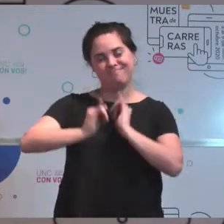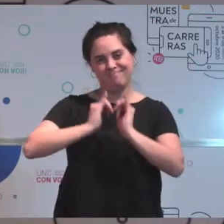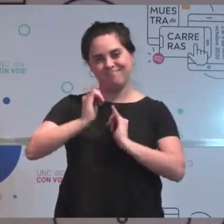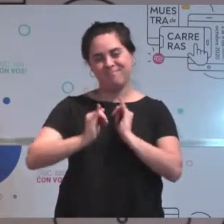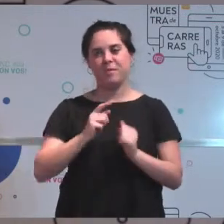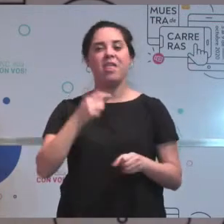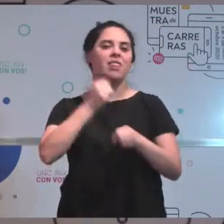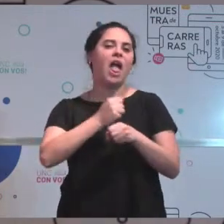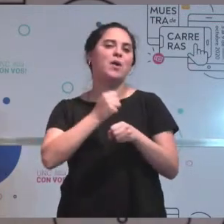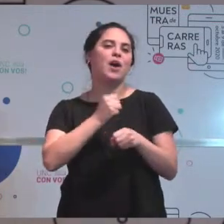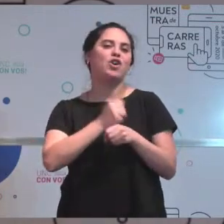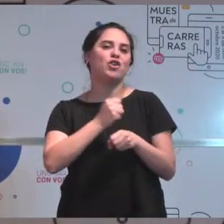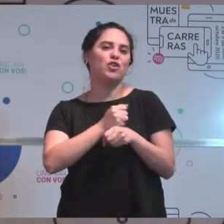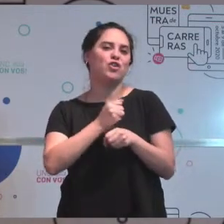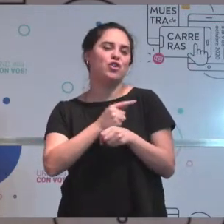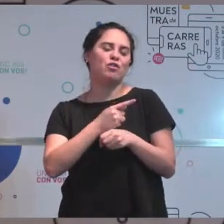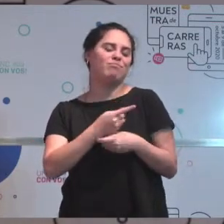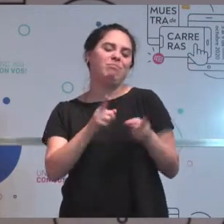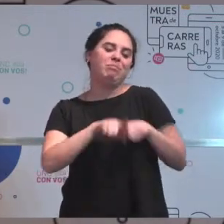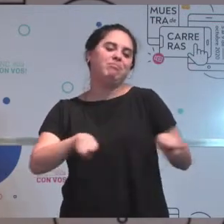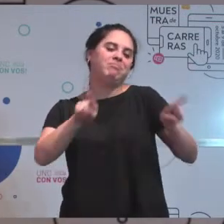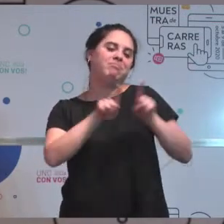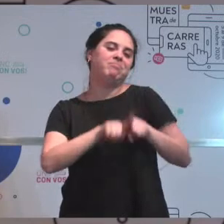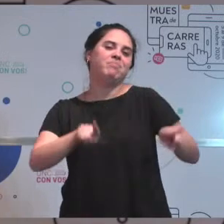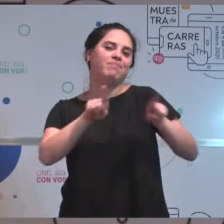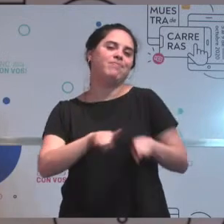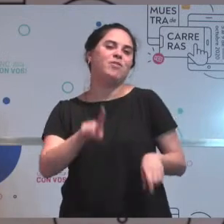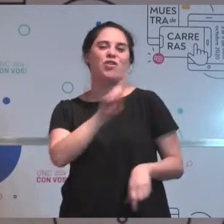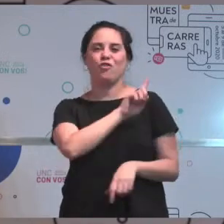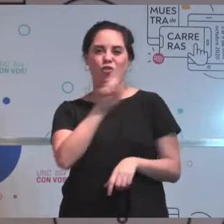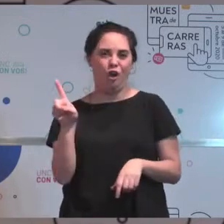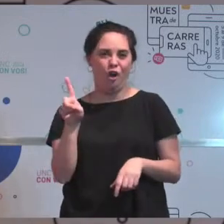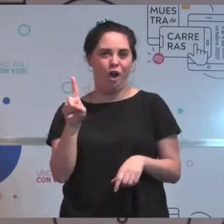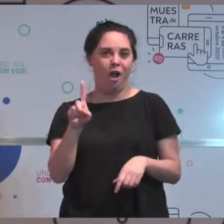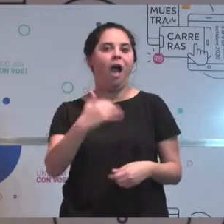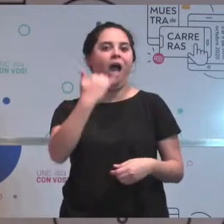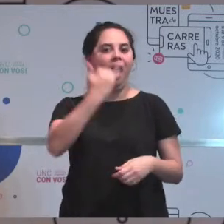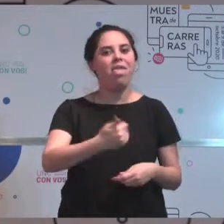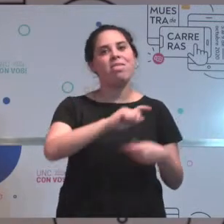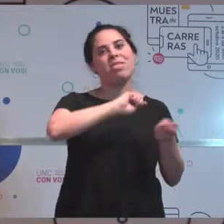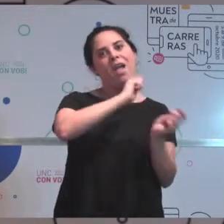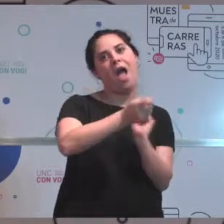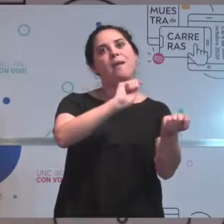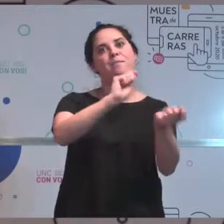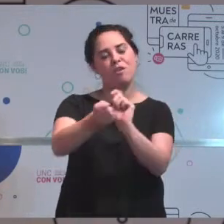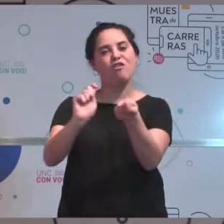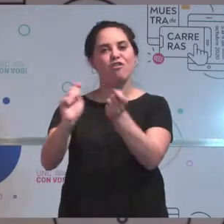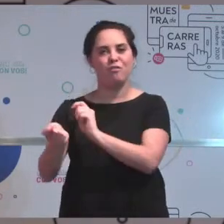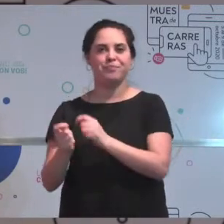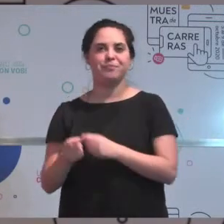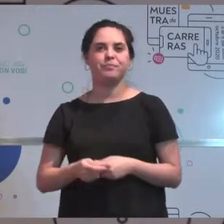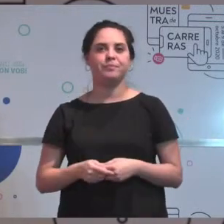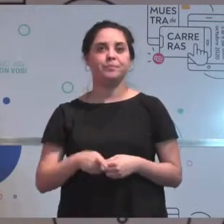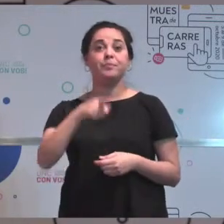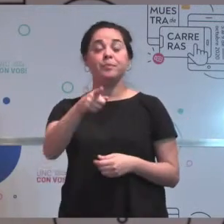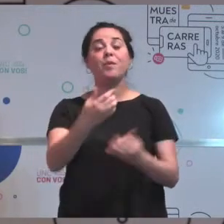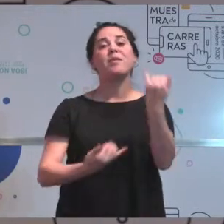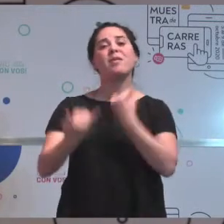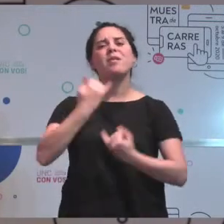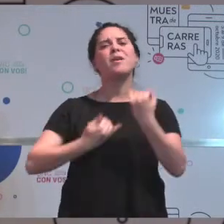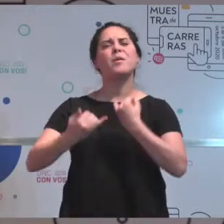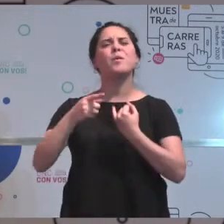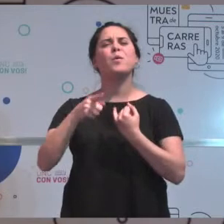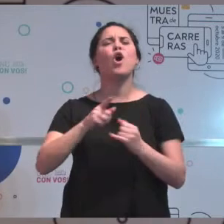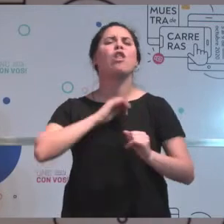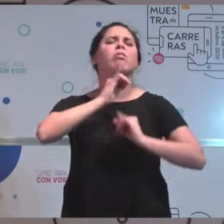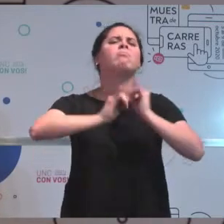general no sería como rutinario, sino que se va cambiando. ¿Qué podrían decirle o sugerirle a